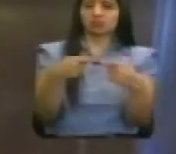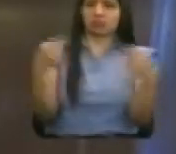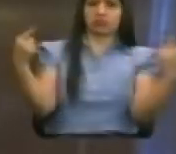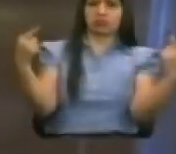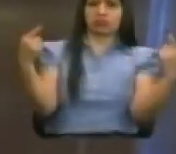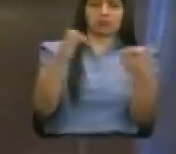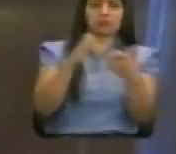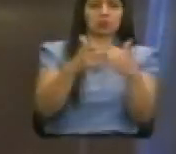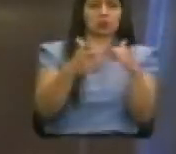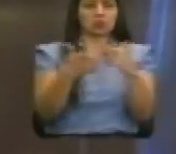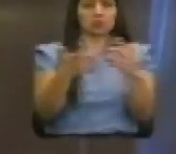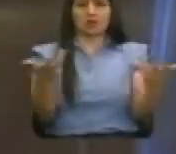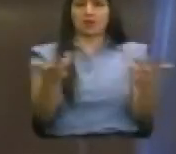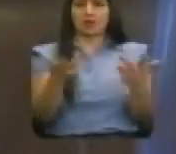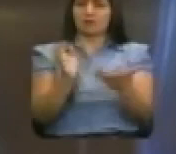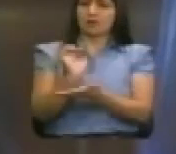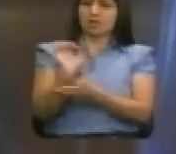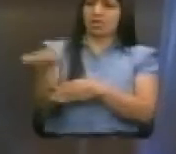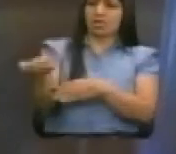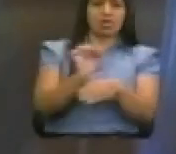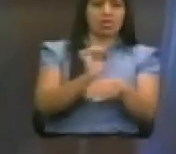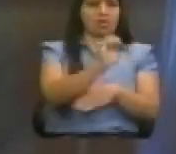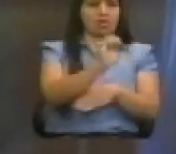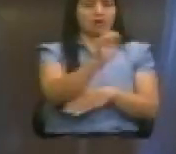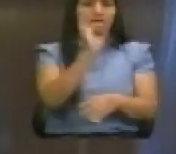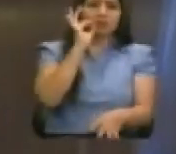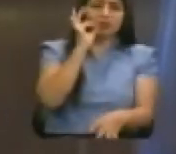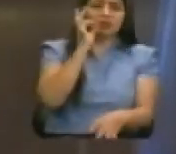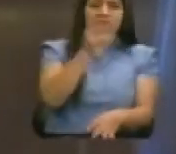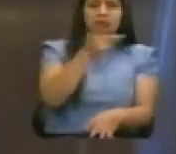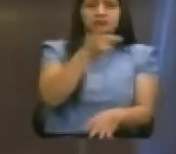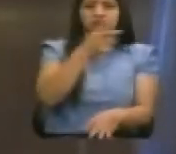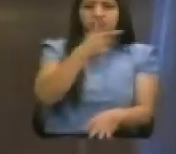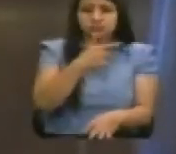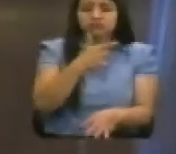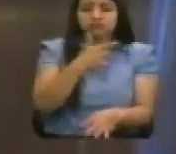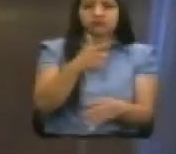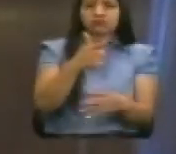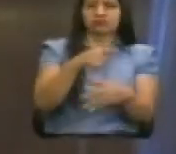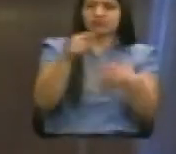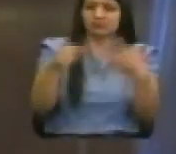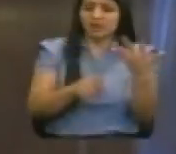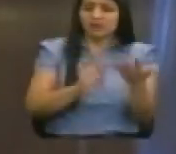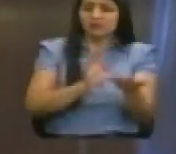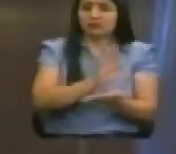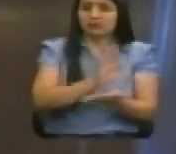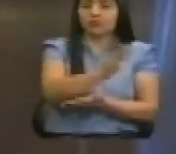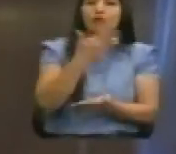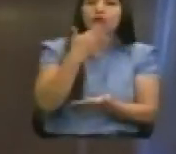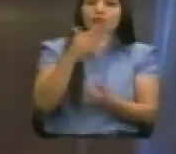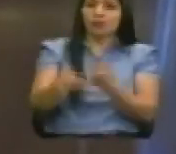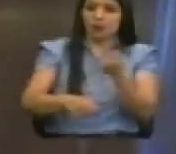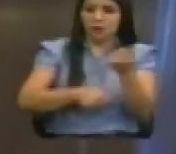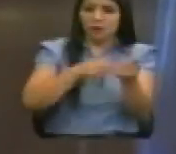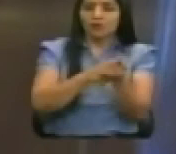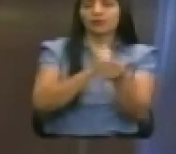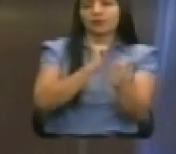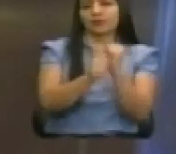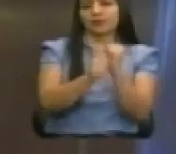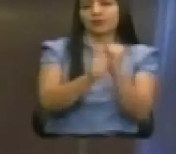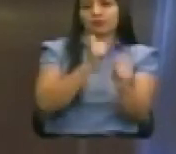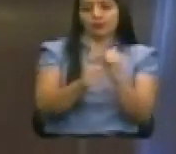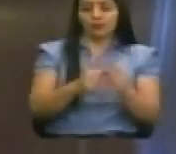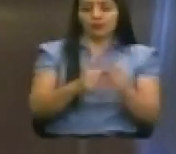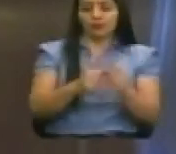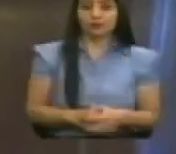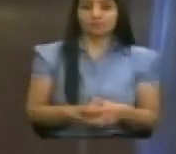de problemas, de alejarles de vicios, de drogadicción, de alcoholismo, es apoyando el deporte. Y si nosotros